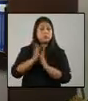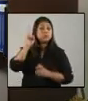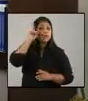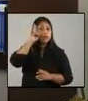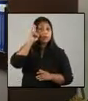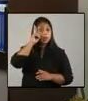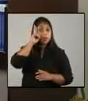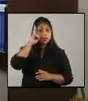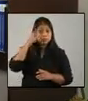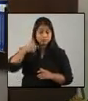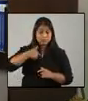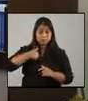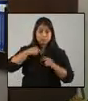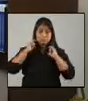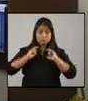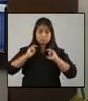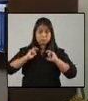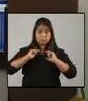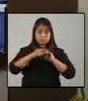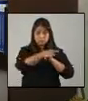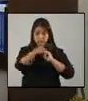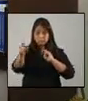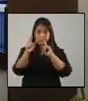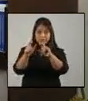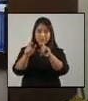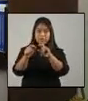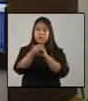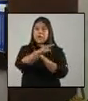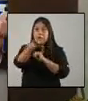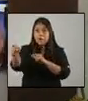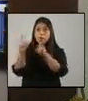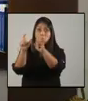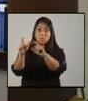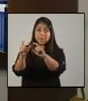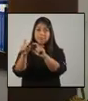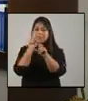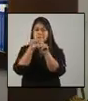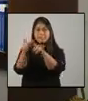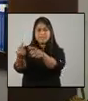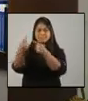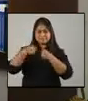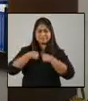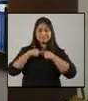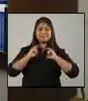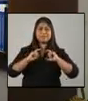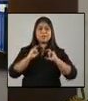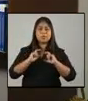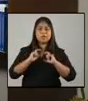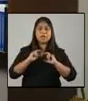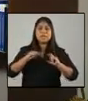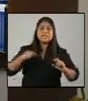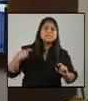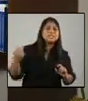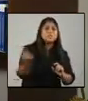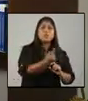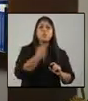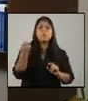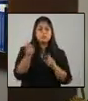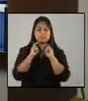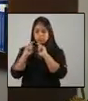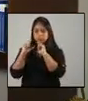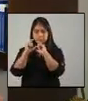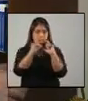Si yo me cuido, cuido a los demás. Si los demás se cuidan, me cuidan a mí. Y si todos nos comprometemos a